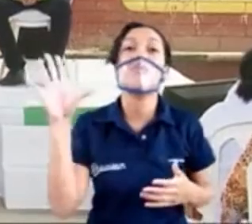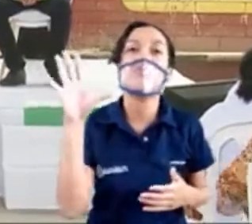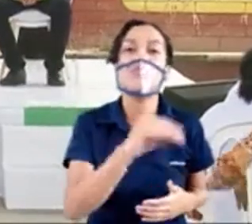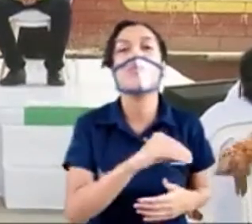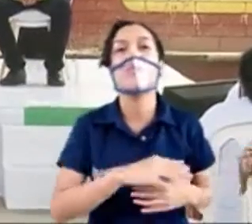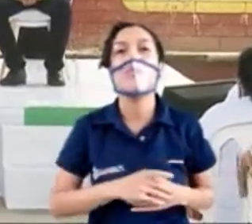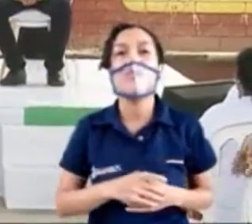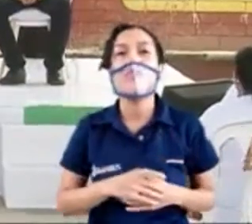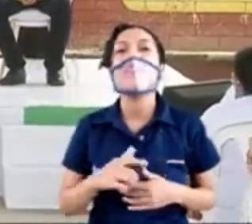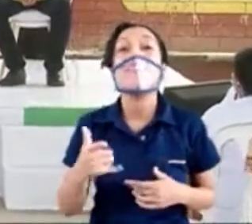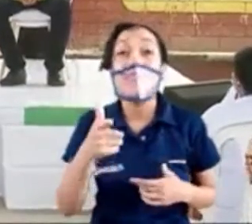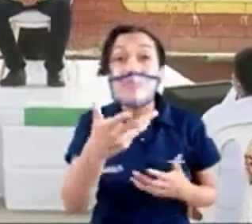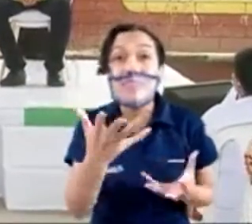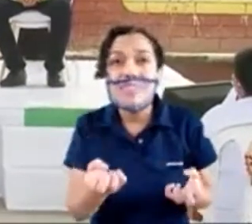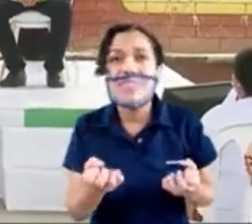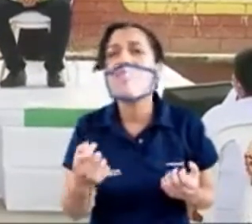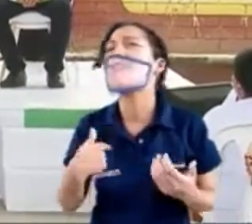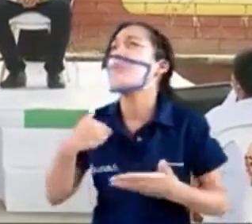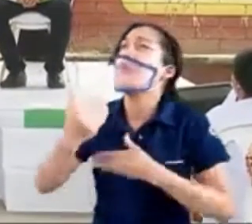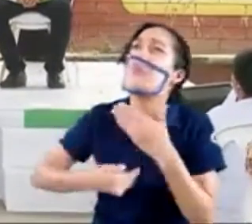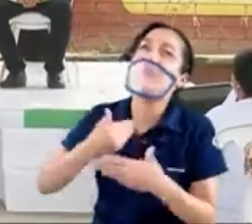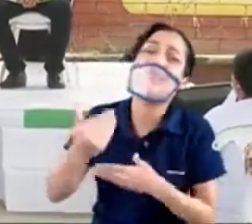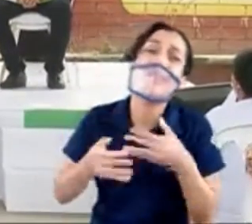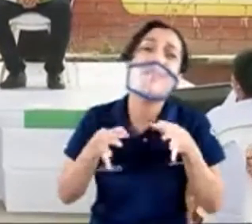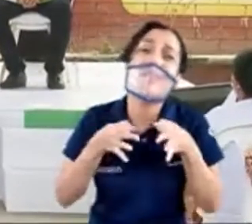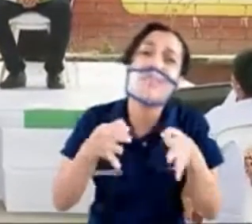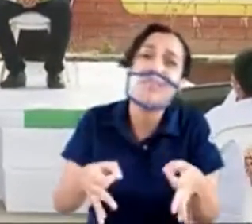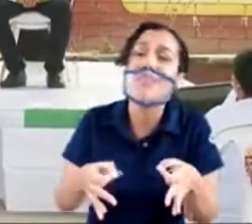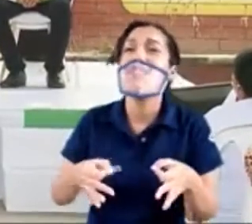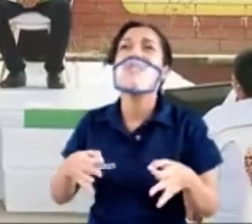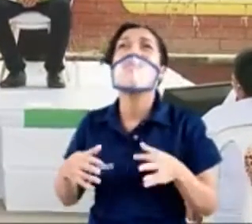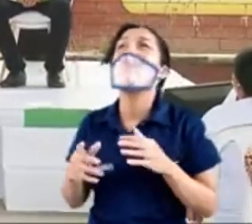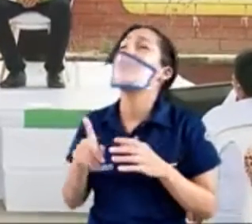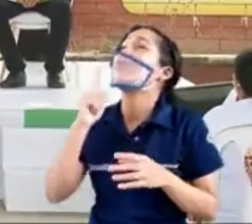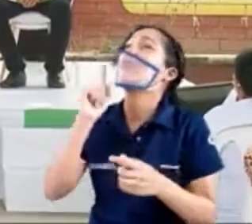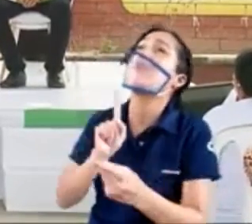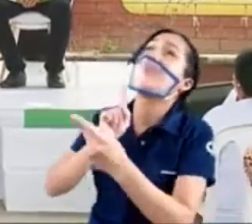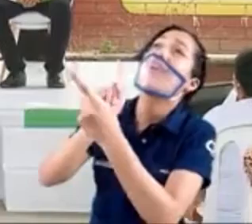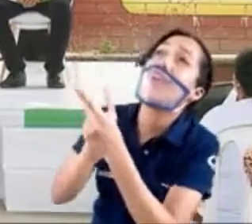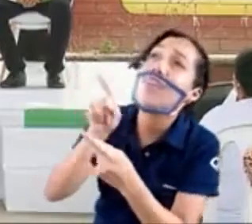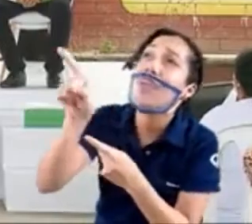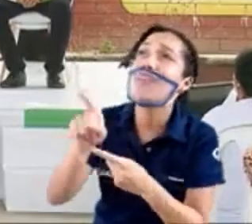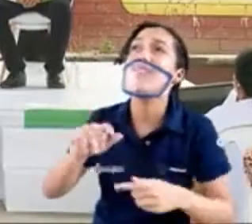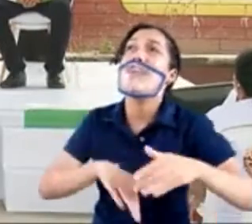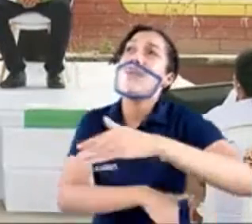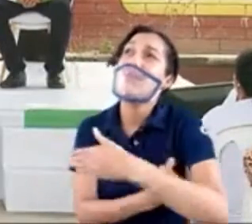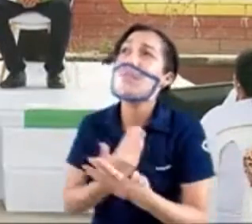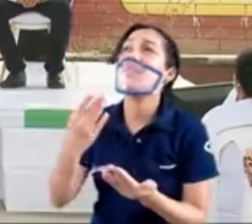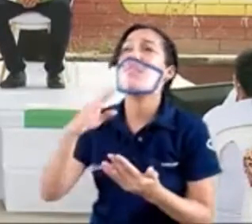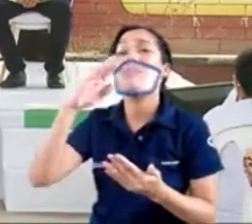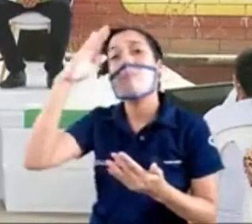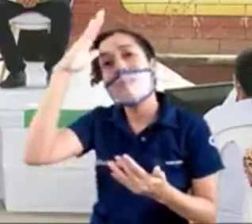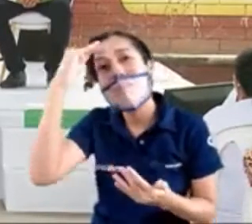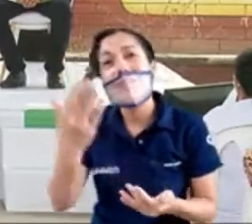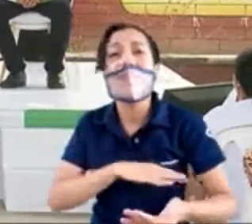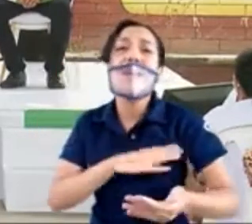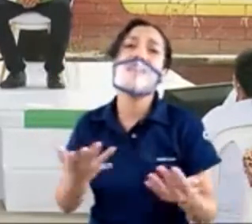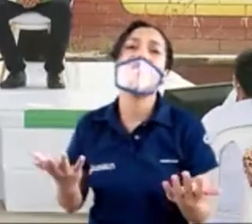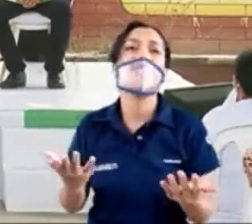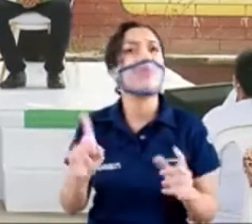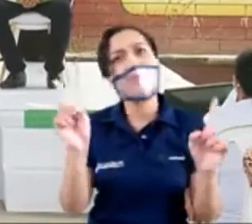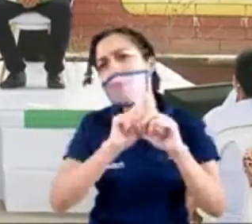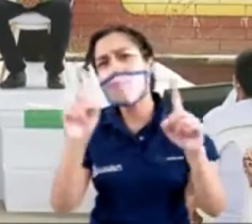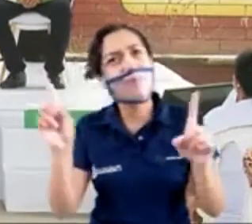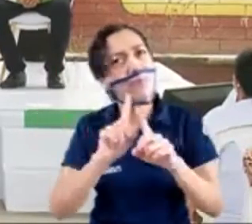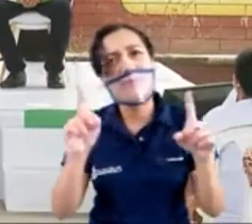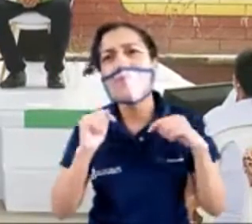con nadie, no tiene que hacer un trámite, no tiene que conocer al alcalde, no tiene que conocer al ministro, no tiene que hacer nada más